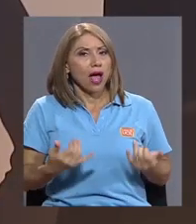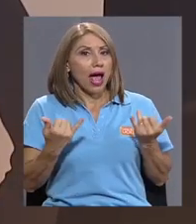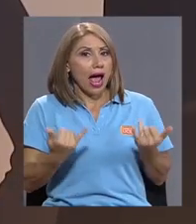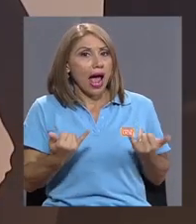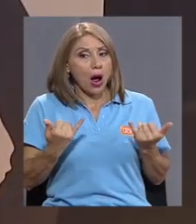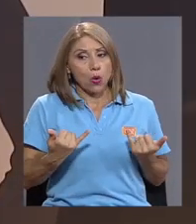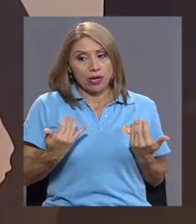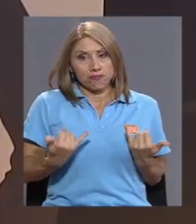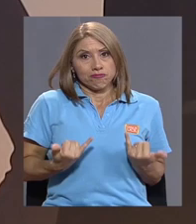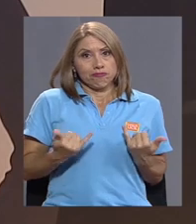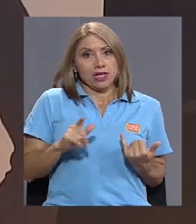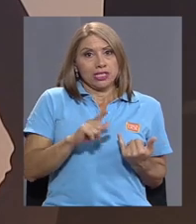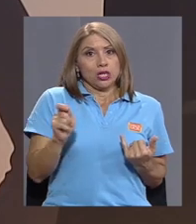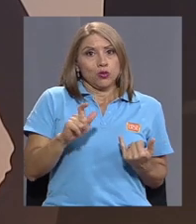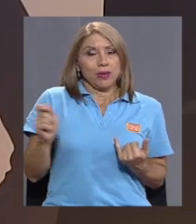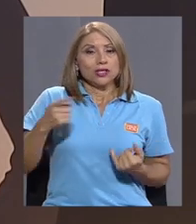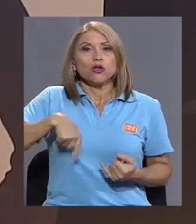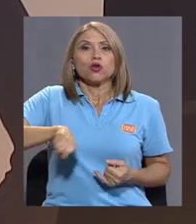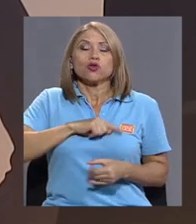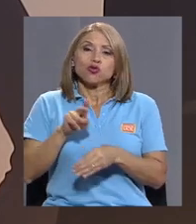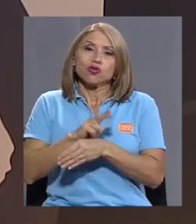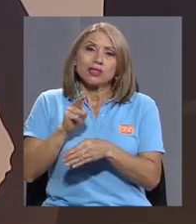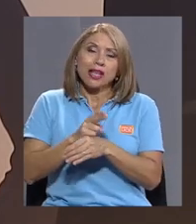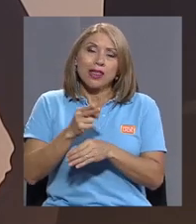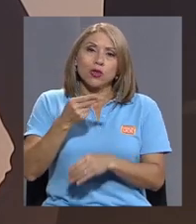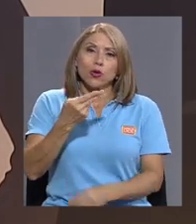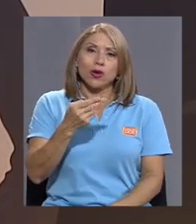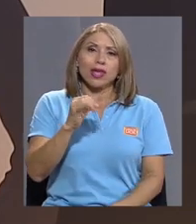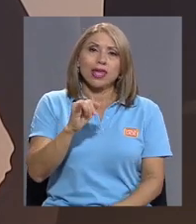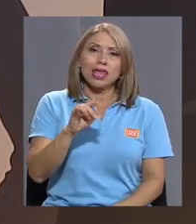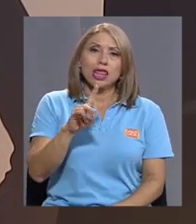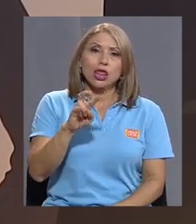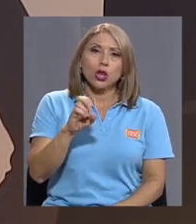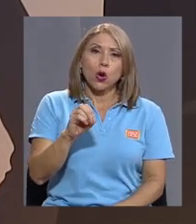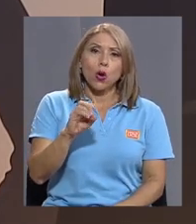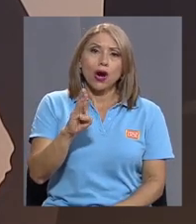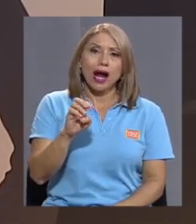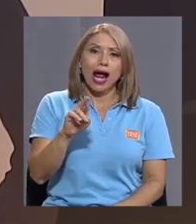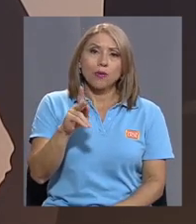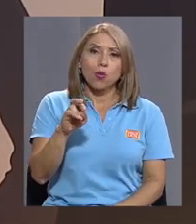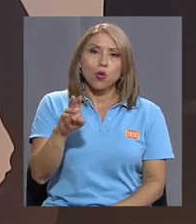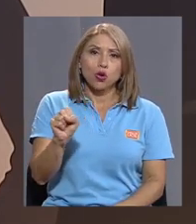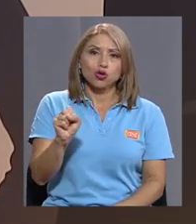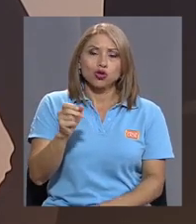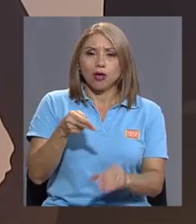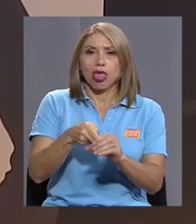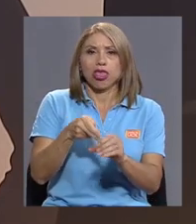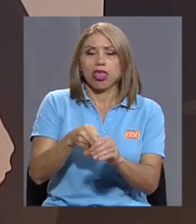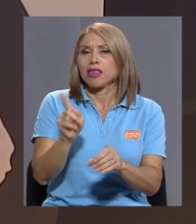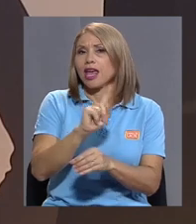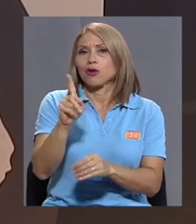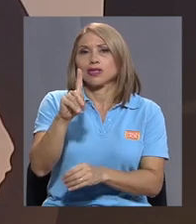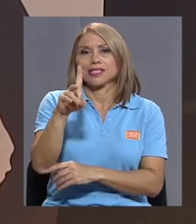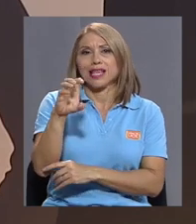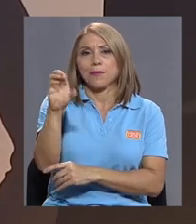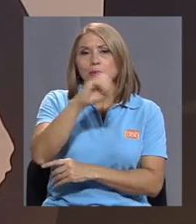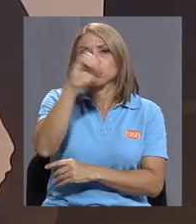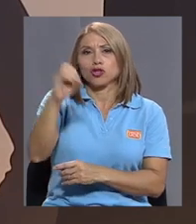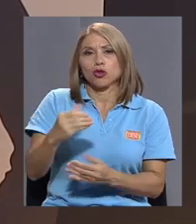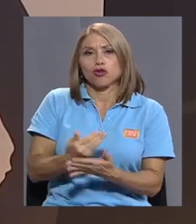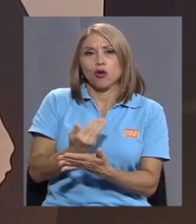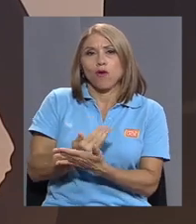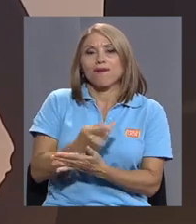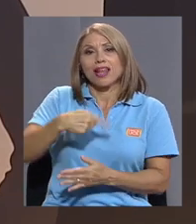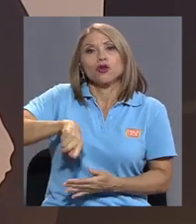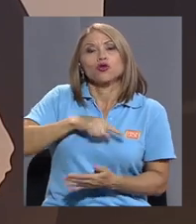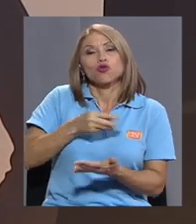estos meses estamos consumiendo hidrocarburos. Ya no es 100% renovable el sistema, estamos importando hidrocarburos